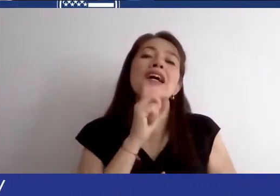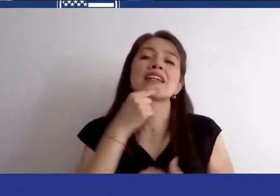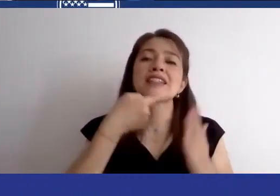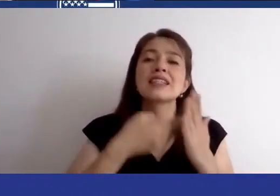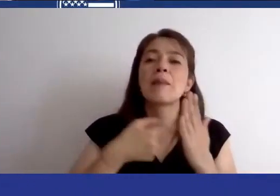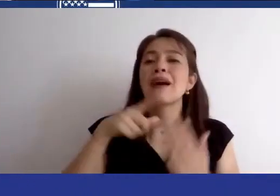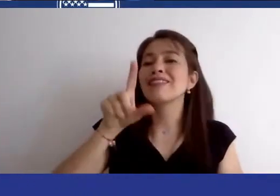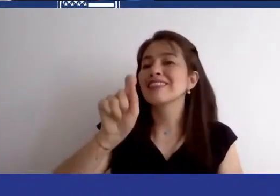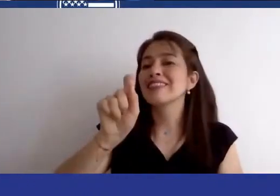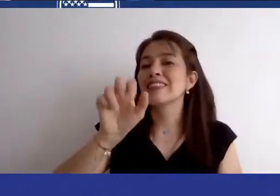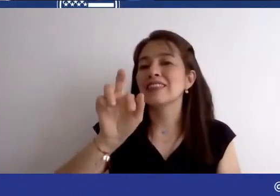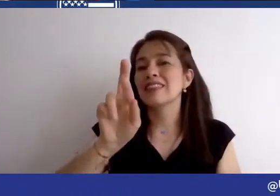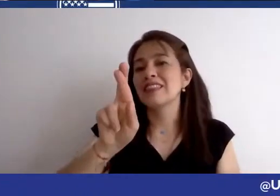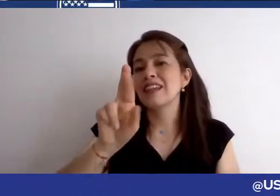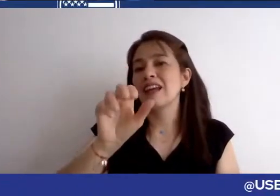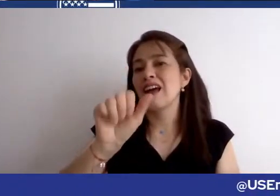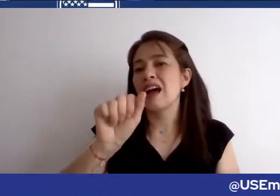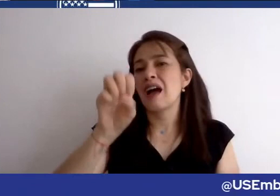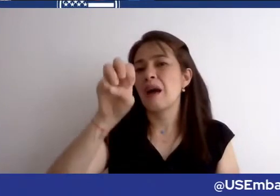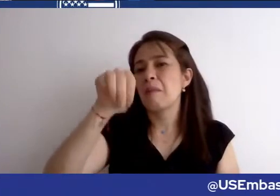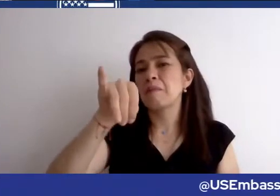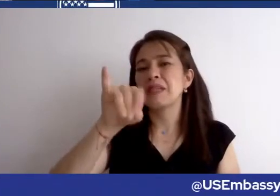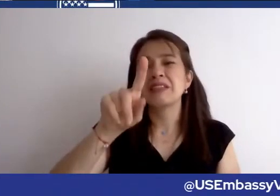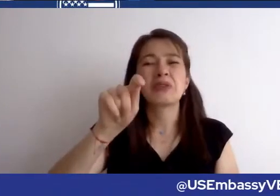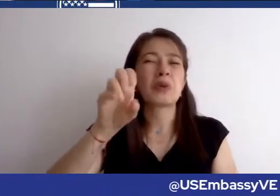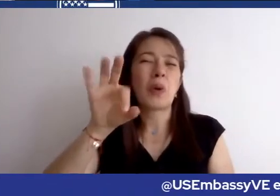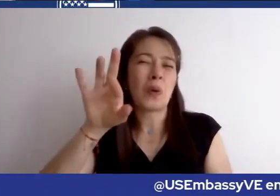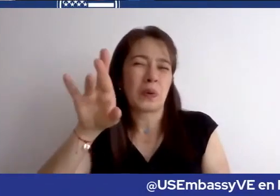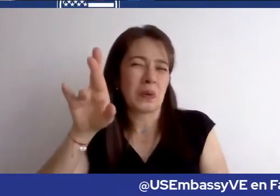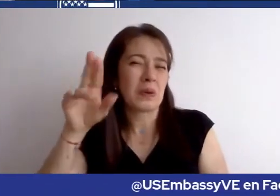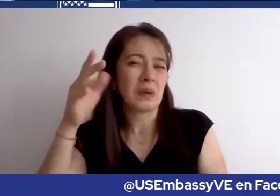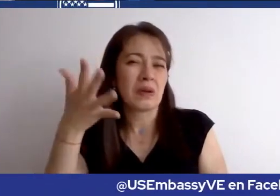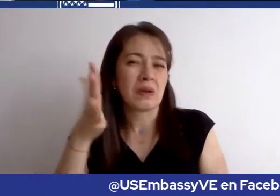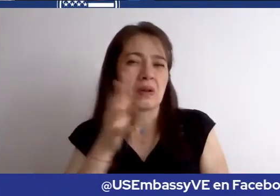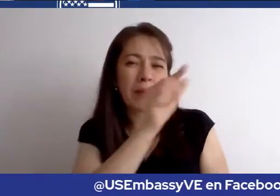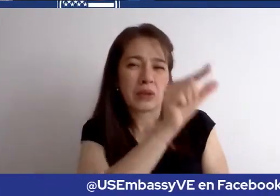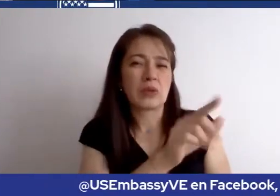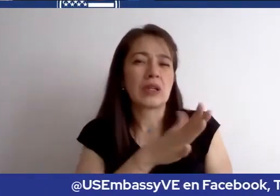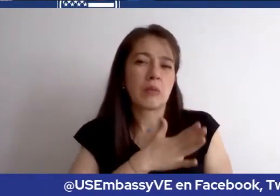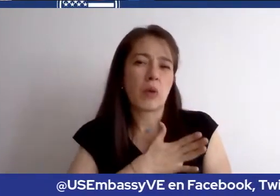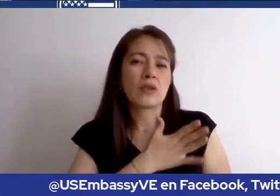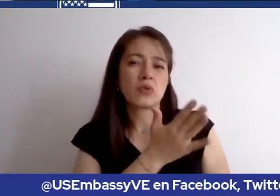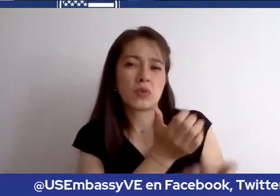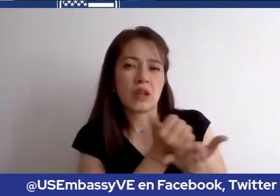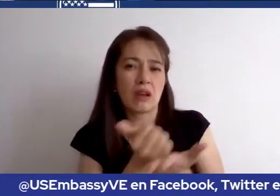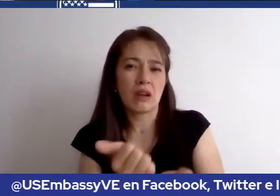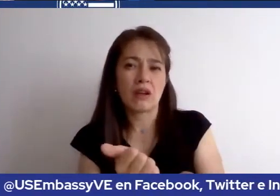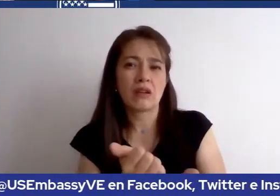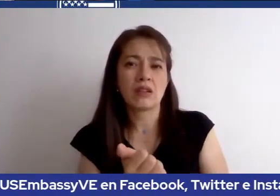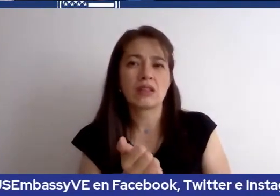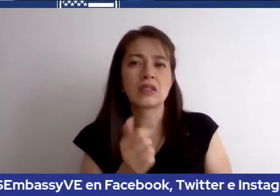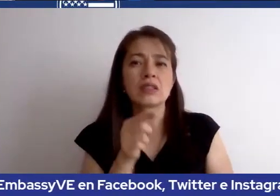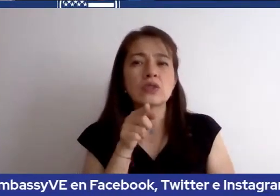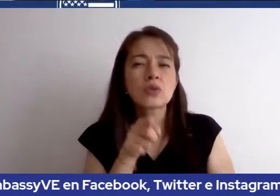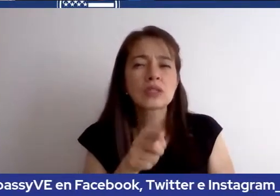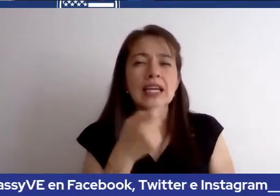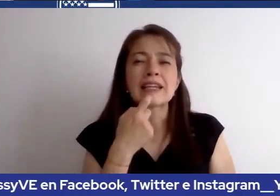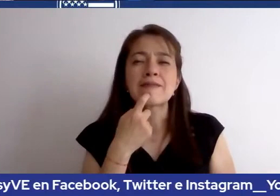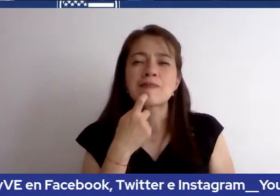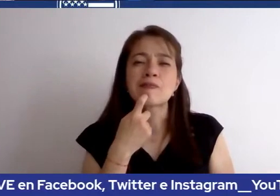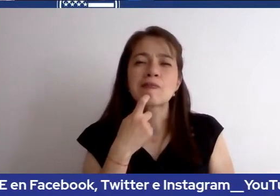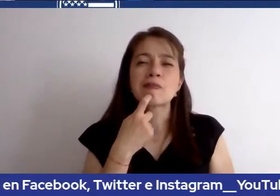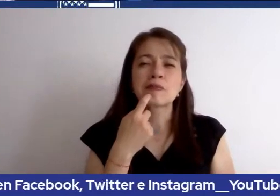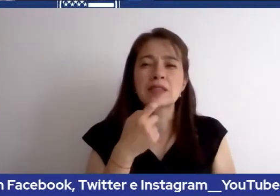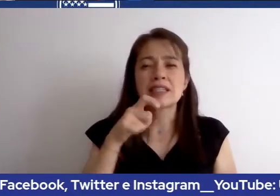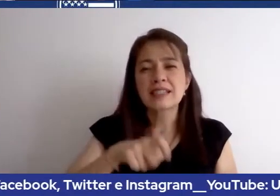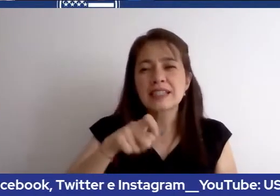Si tiene más preguntas para, si tiene más preguntas de